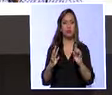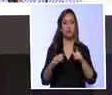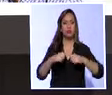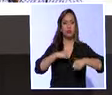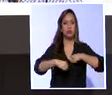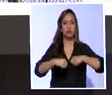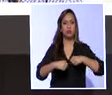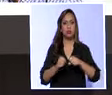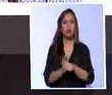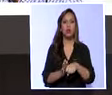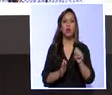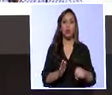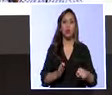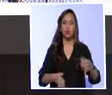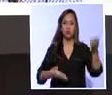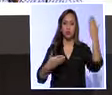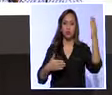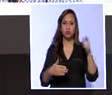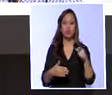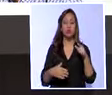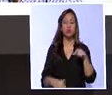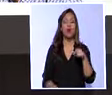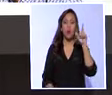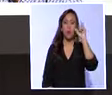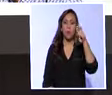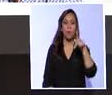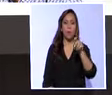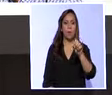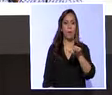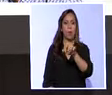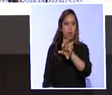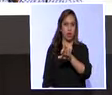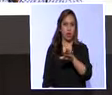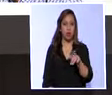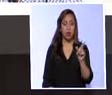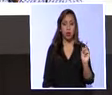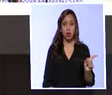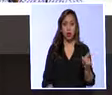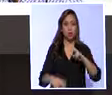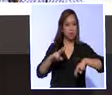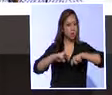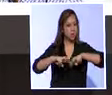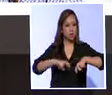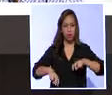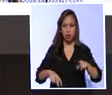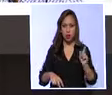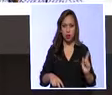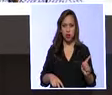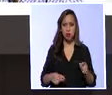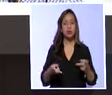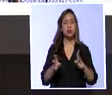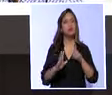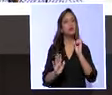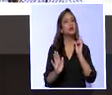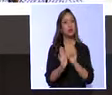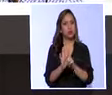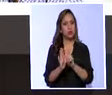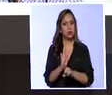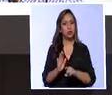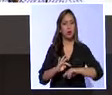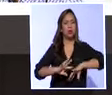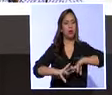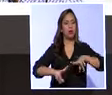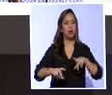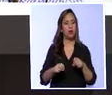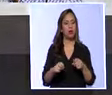trámite del juicio político al excontralor Carlos Pollitt y el futuro de las investigaciones ante la denuncia de casos de corrupción.